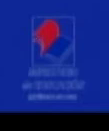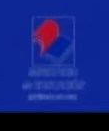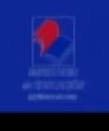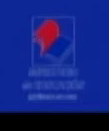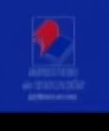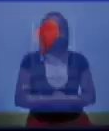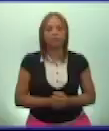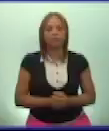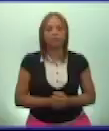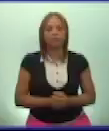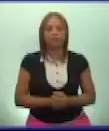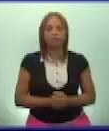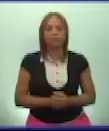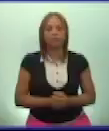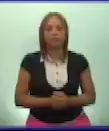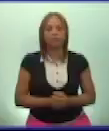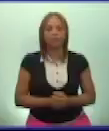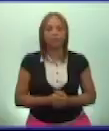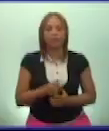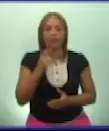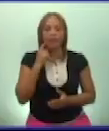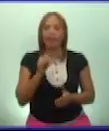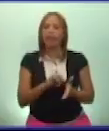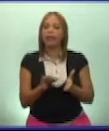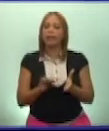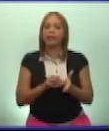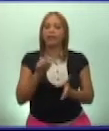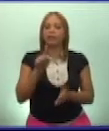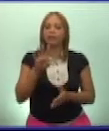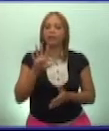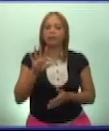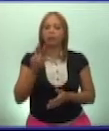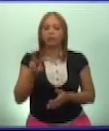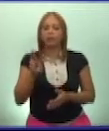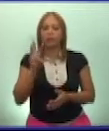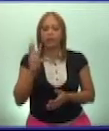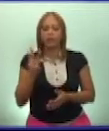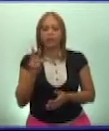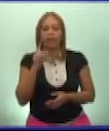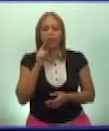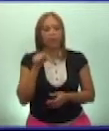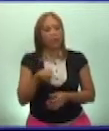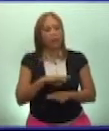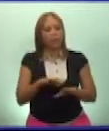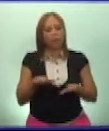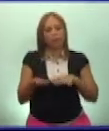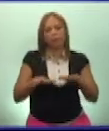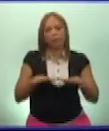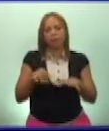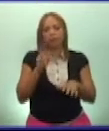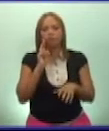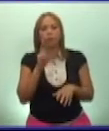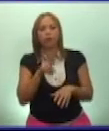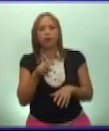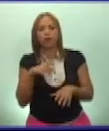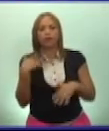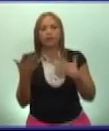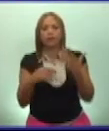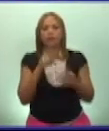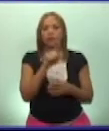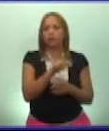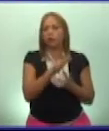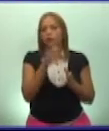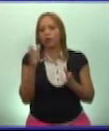Si están en la página 153 estarán preparados para buscar de las actividades 1 a la 4